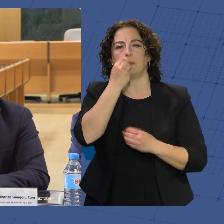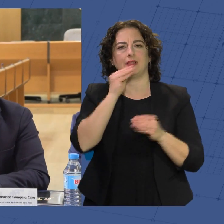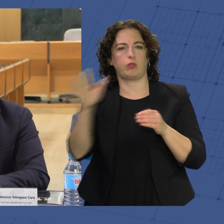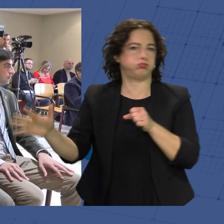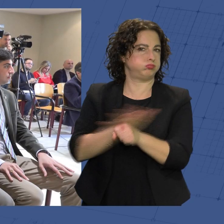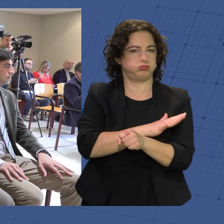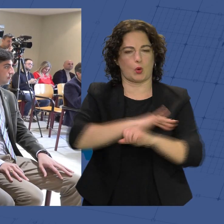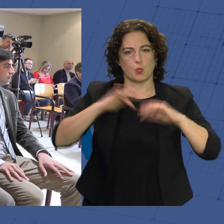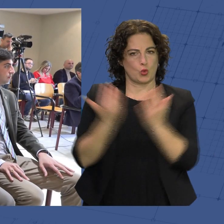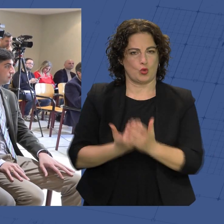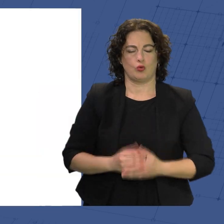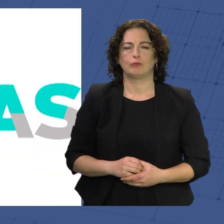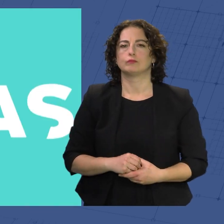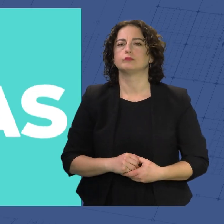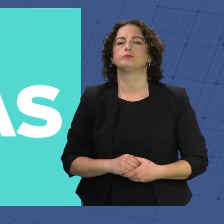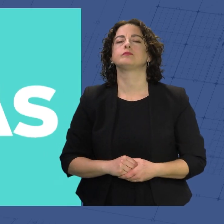en todo el mundo.